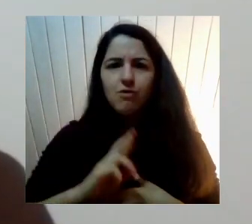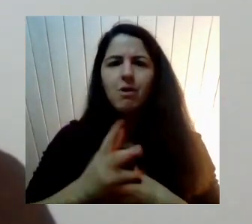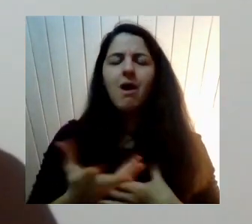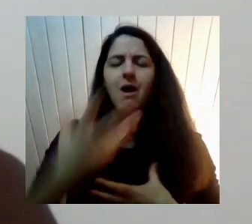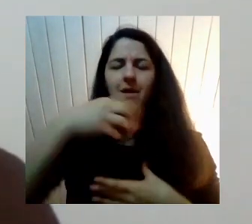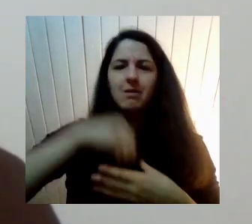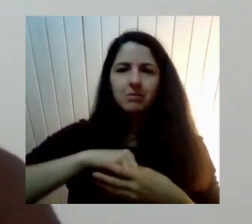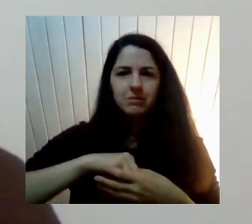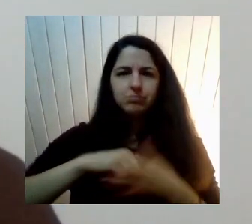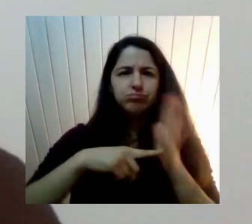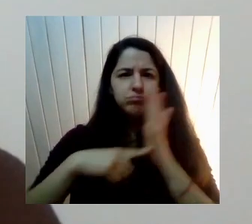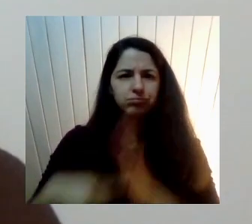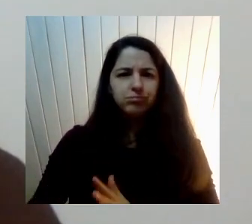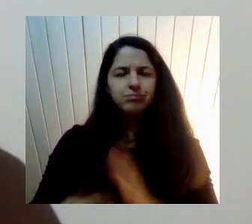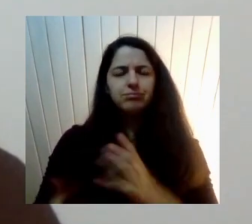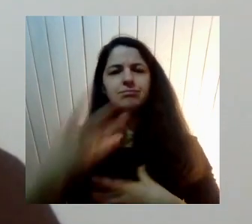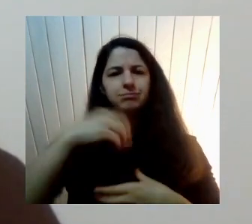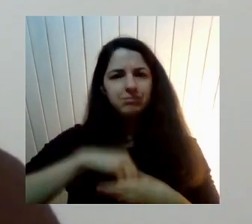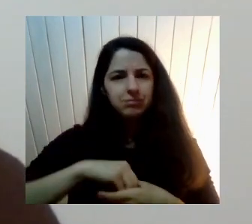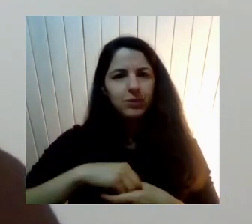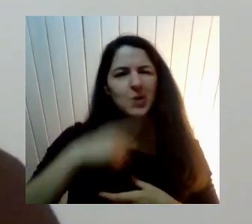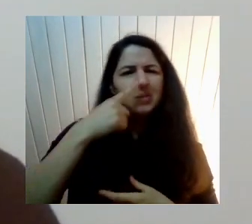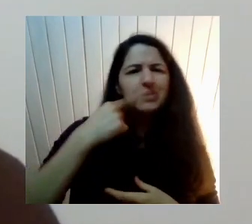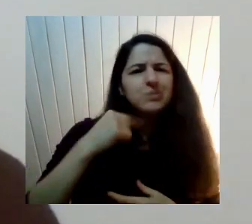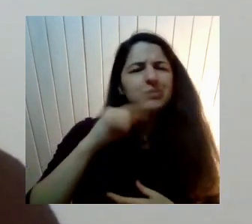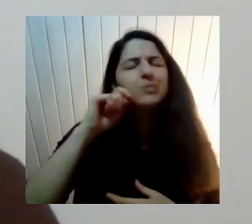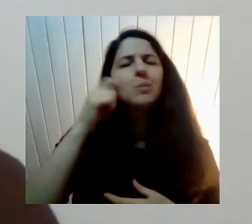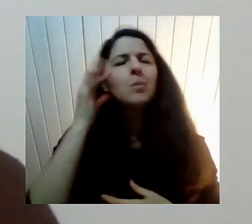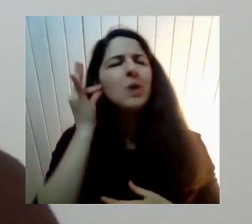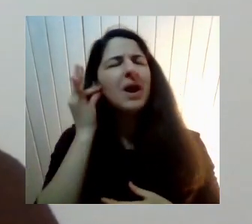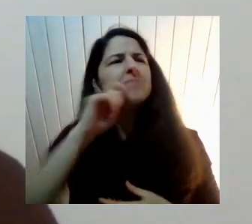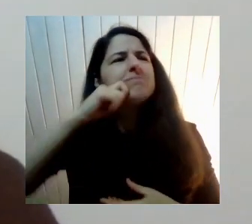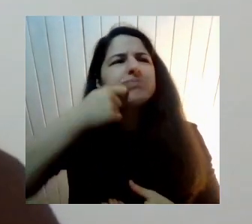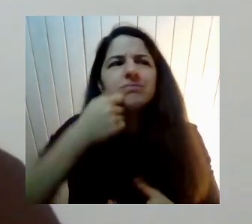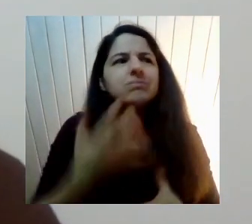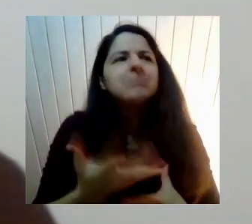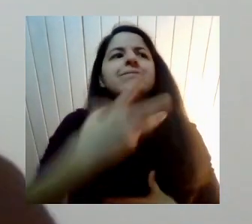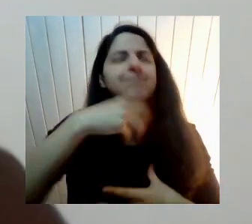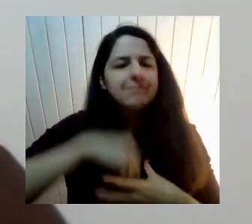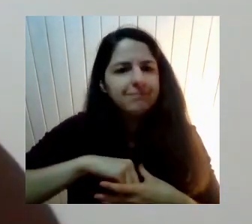implica Ser hombre o mujer En un sistema binario En un sistema Heteronormado